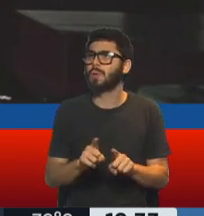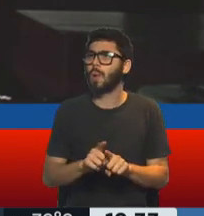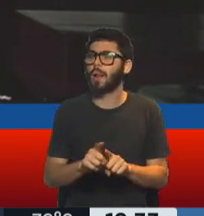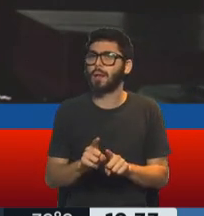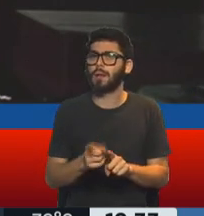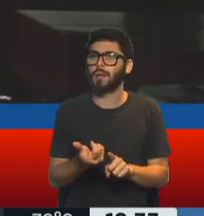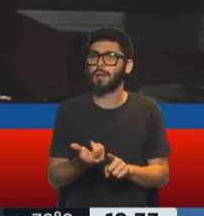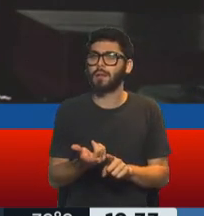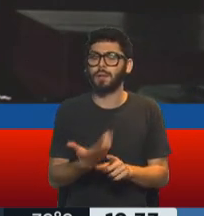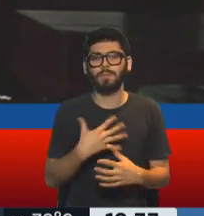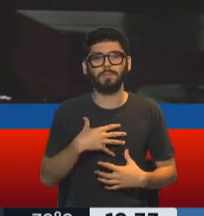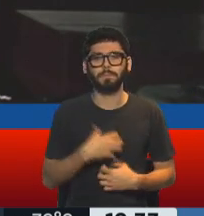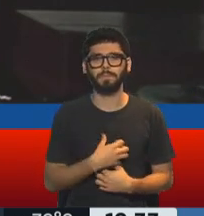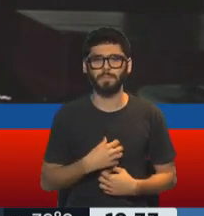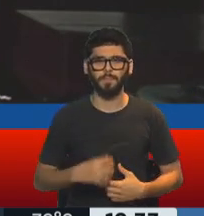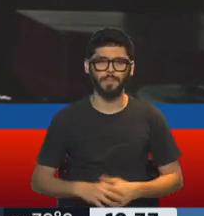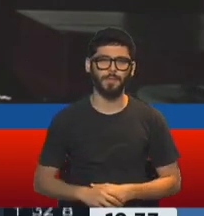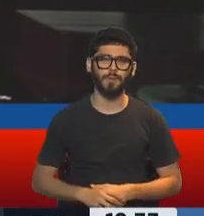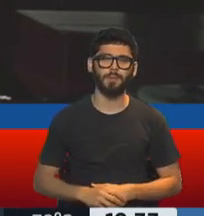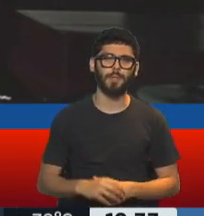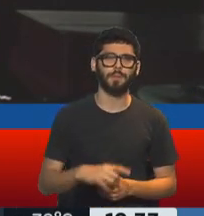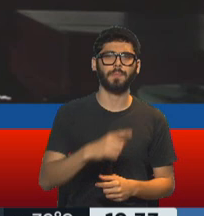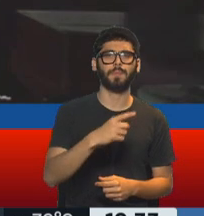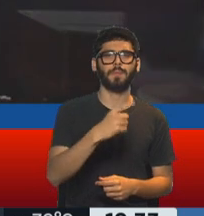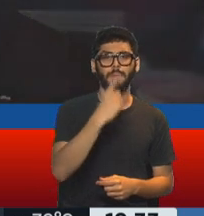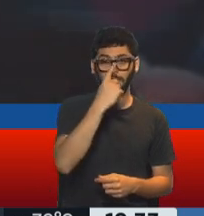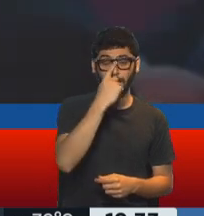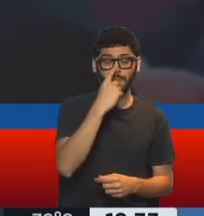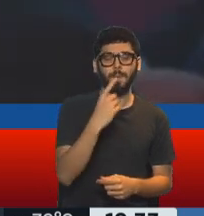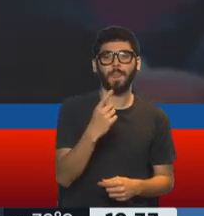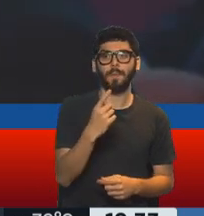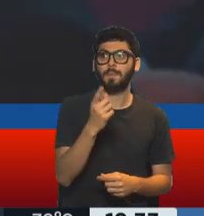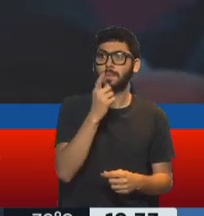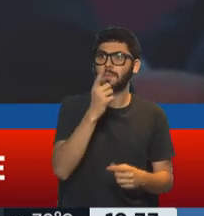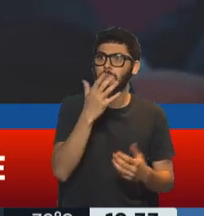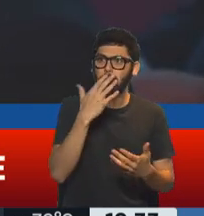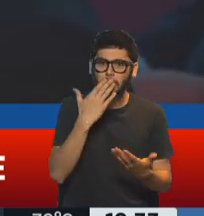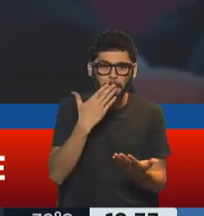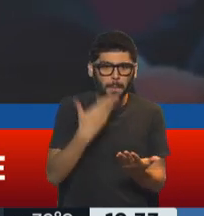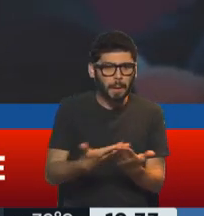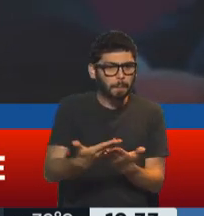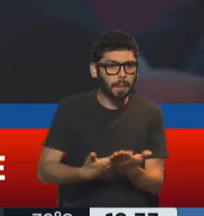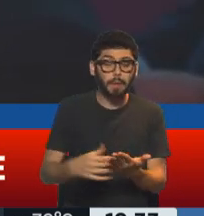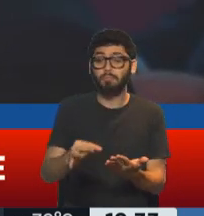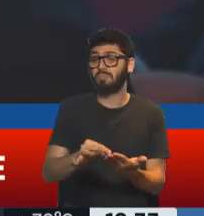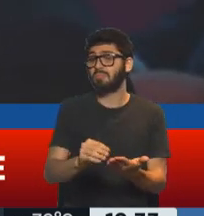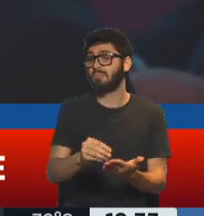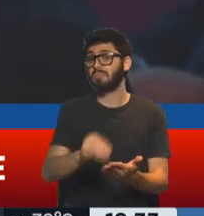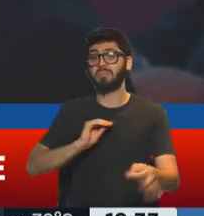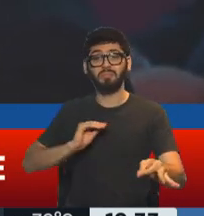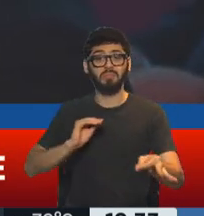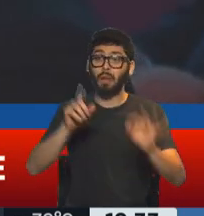me da mucha bronca, como se quita algo, como se quita un papel o algo sin